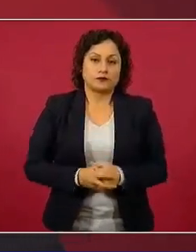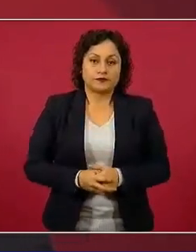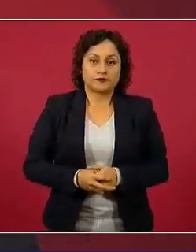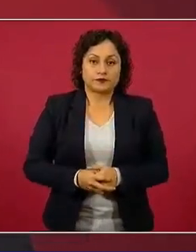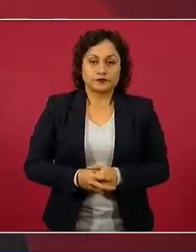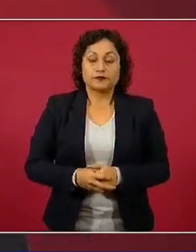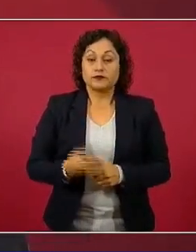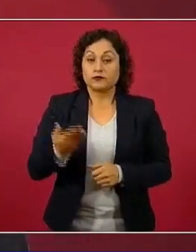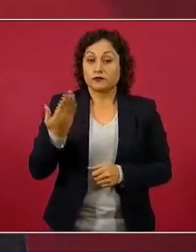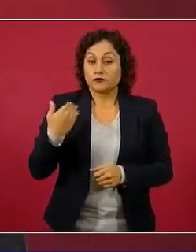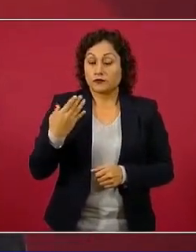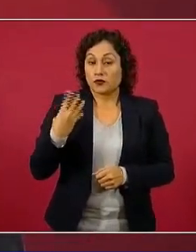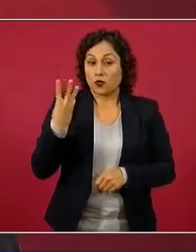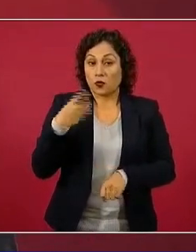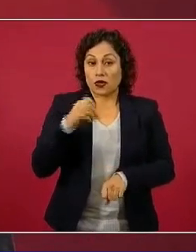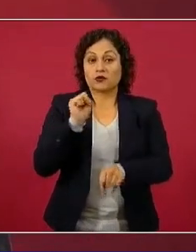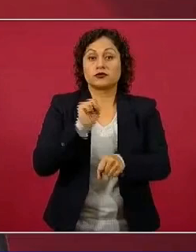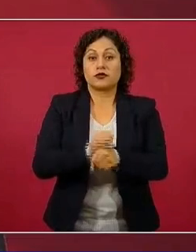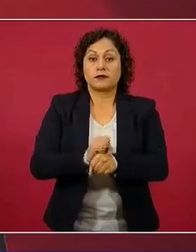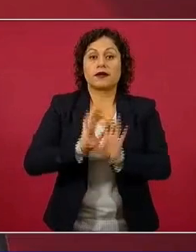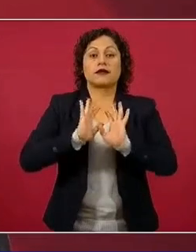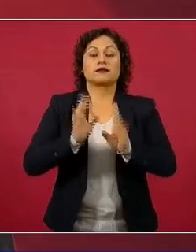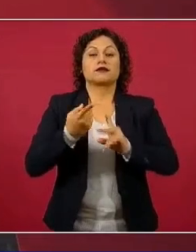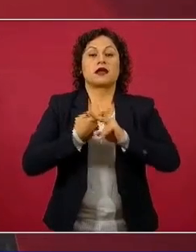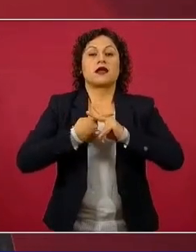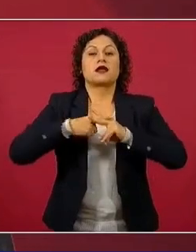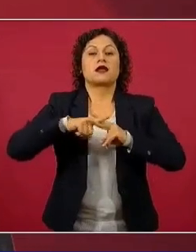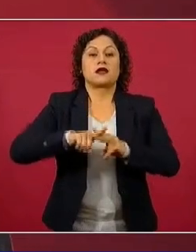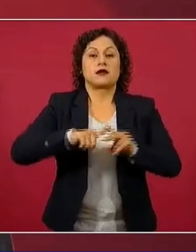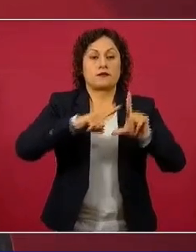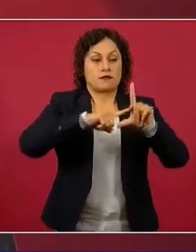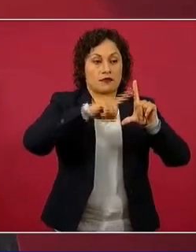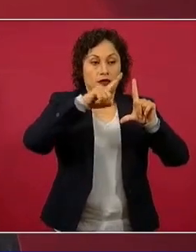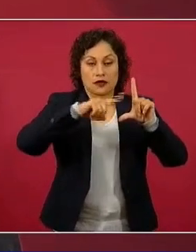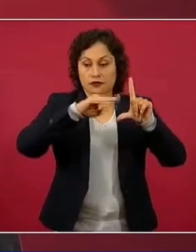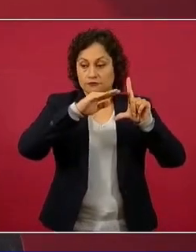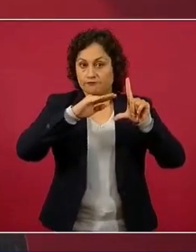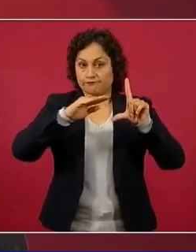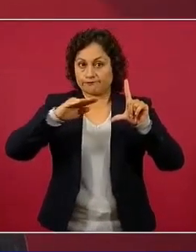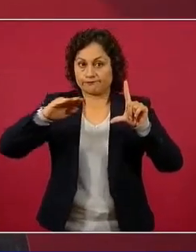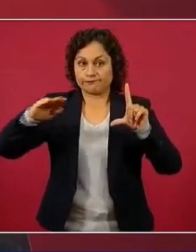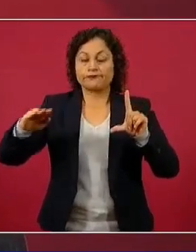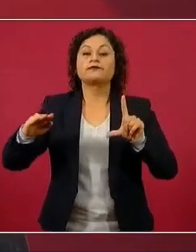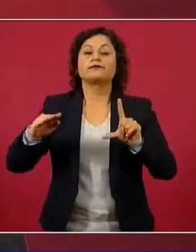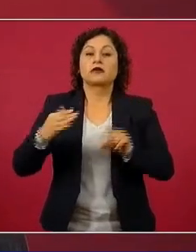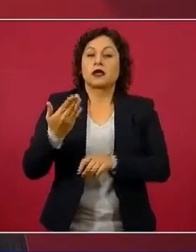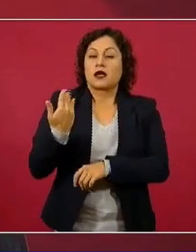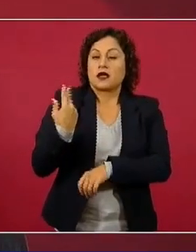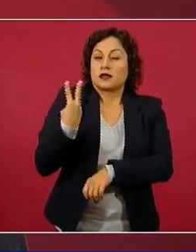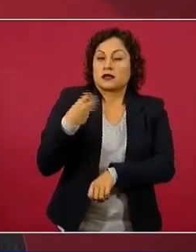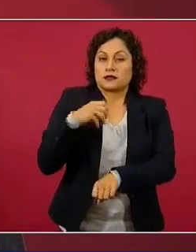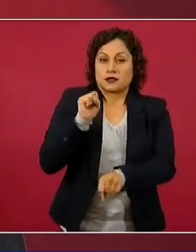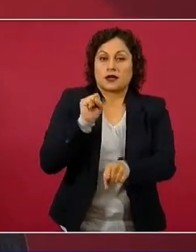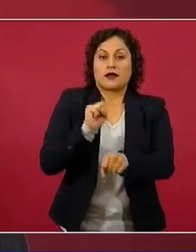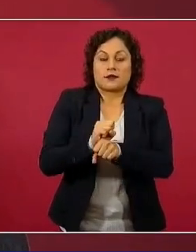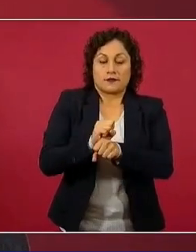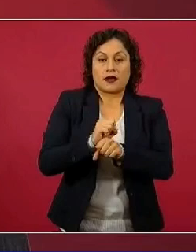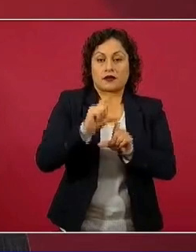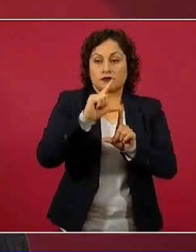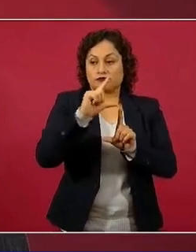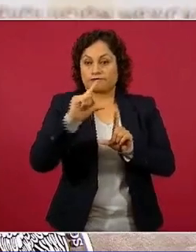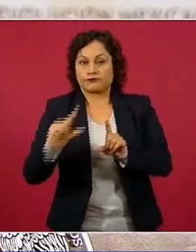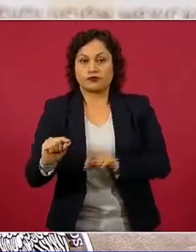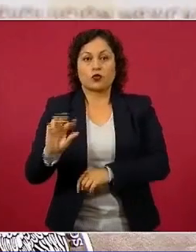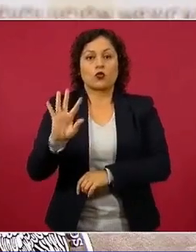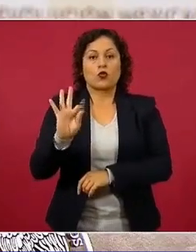hace cuatro semanas, entramos en un periodo de estabilización y en las tres más recientes hemos tenido reducciones por arriba del 40